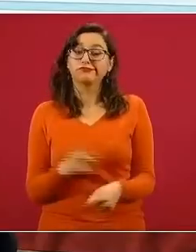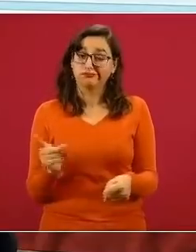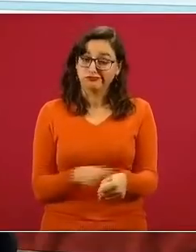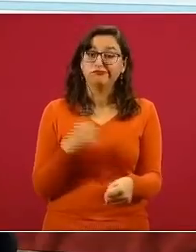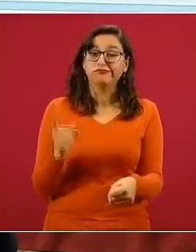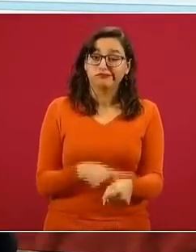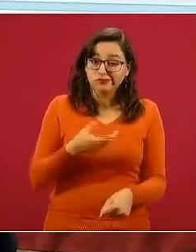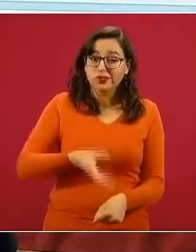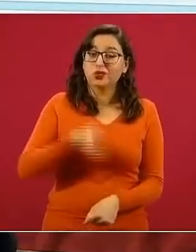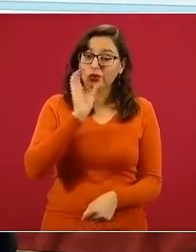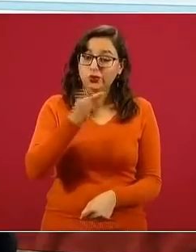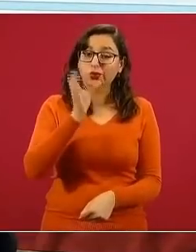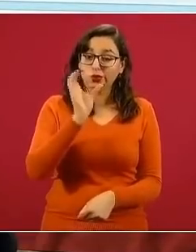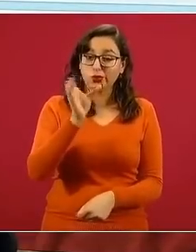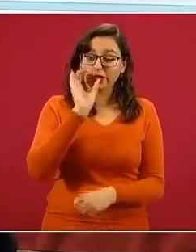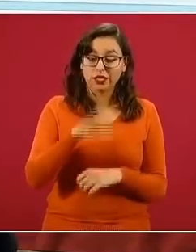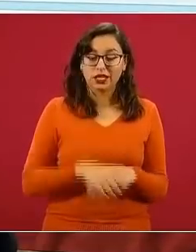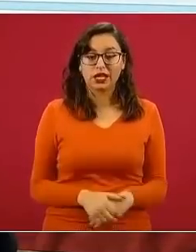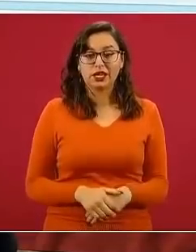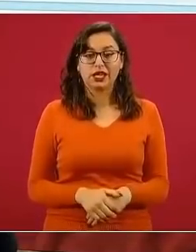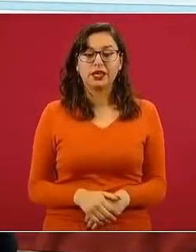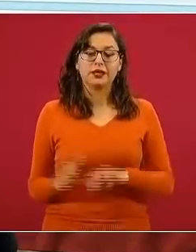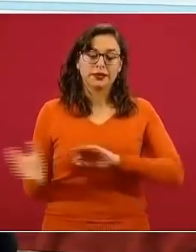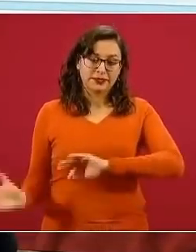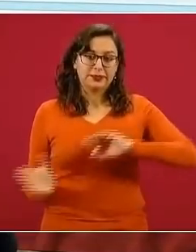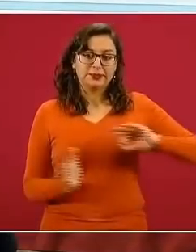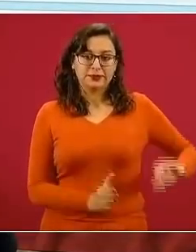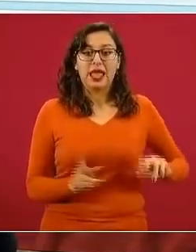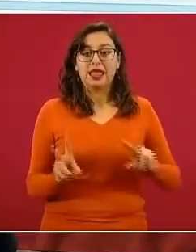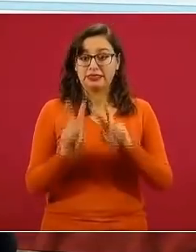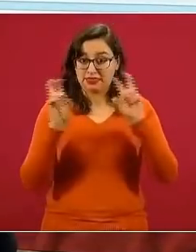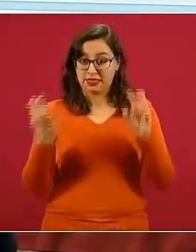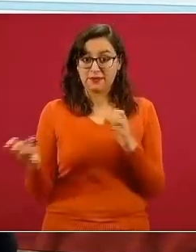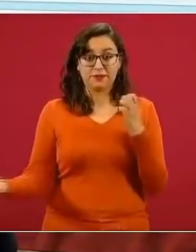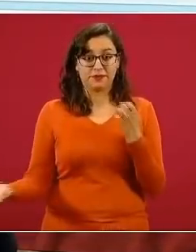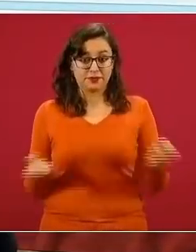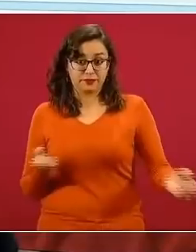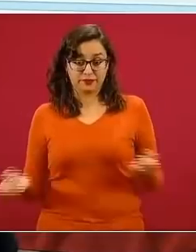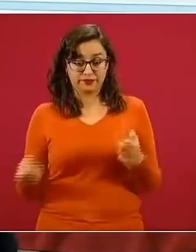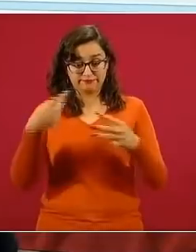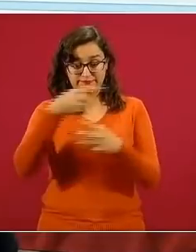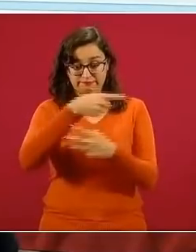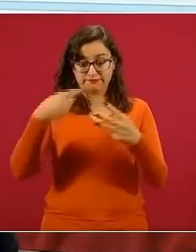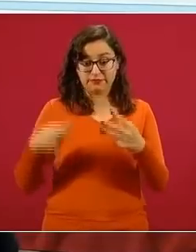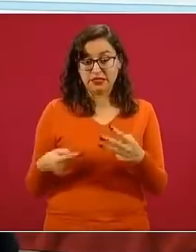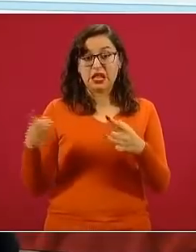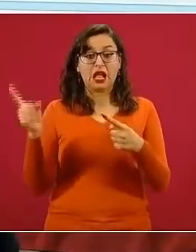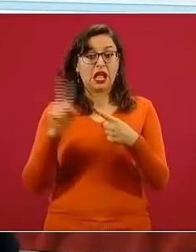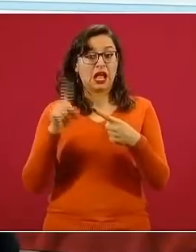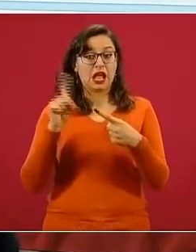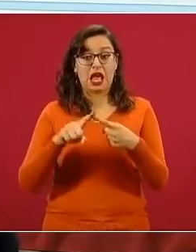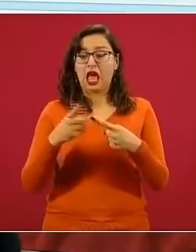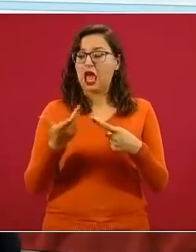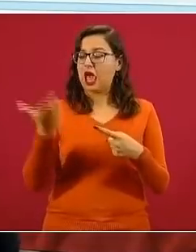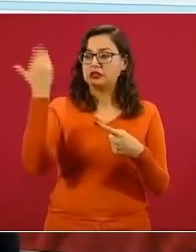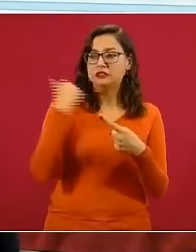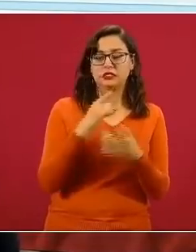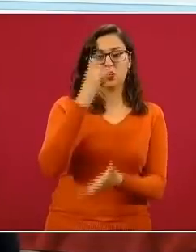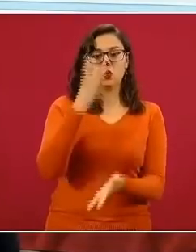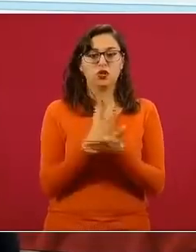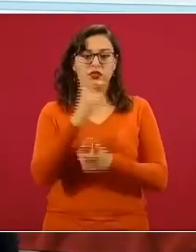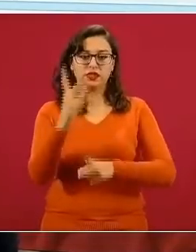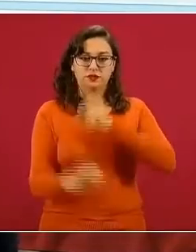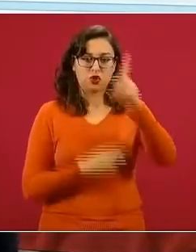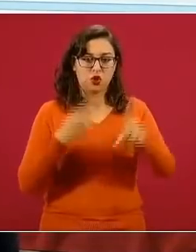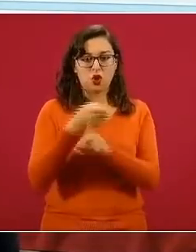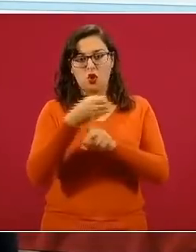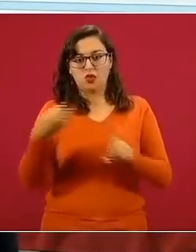el área de actividad física hay tres componentes. Antes se privilegiaba únicamente la actividad deportiva organizada